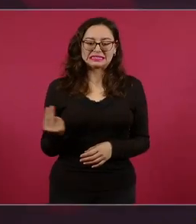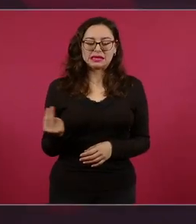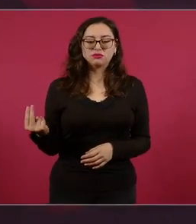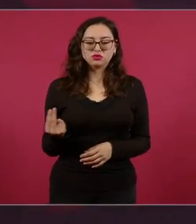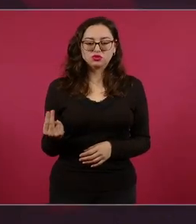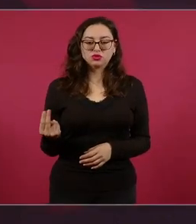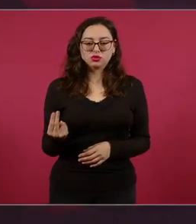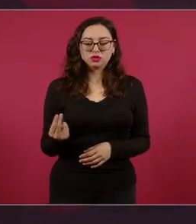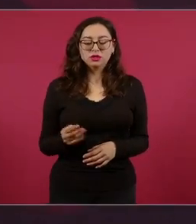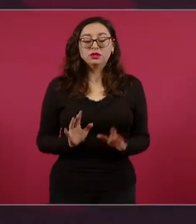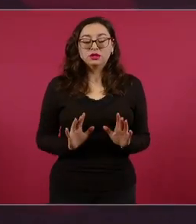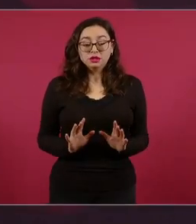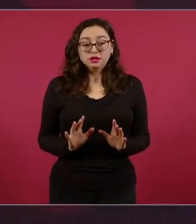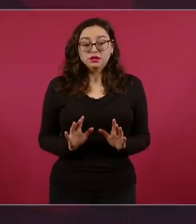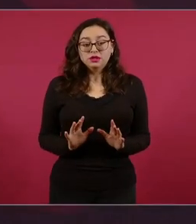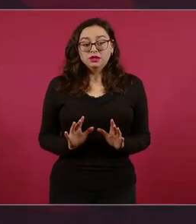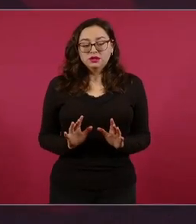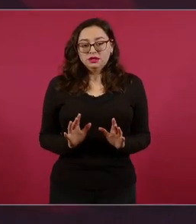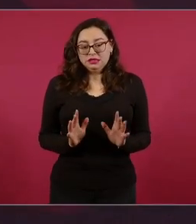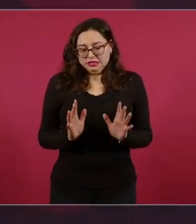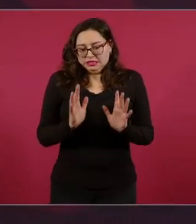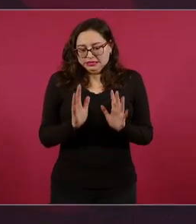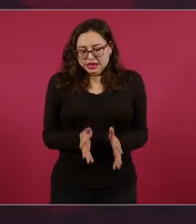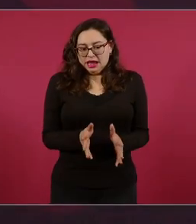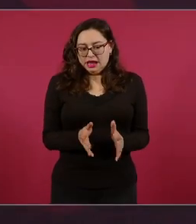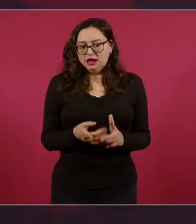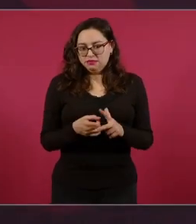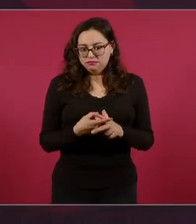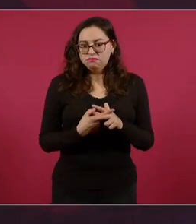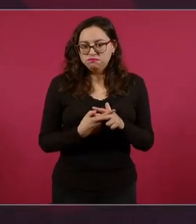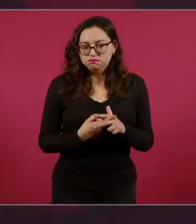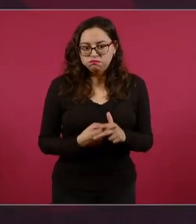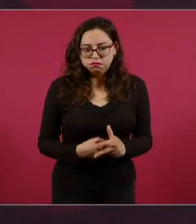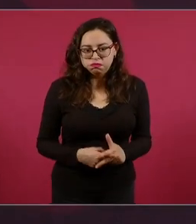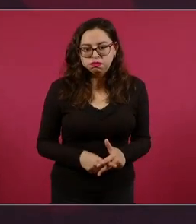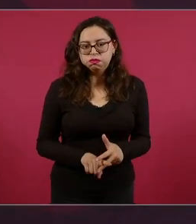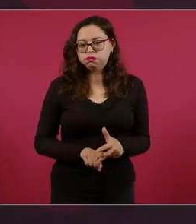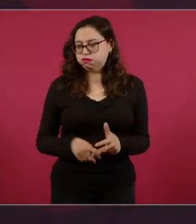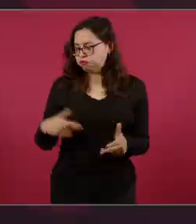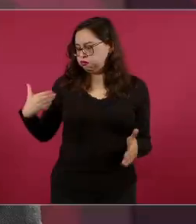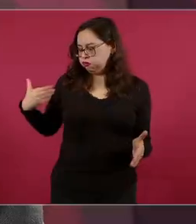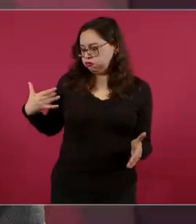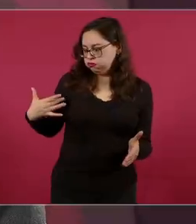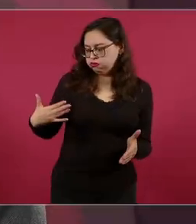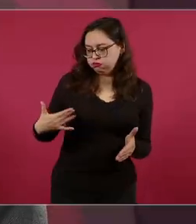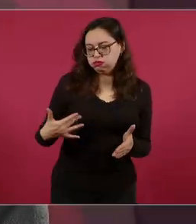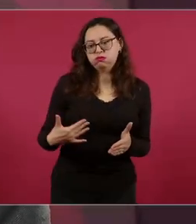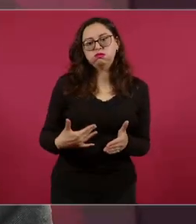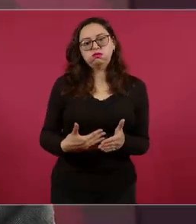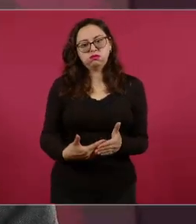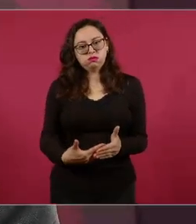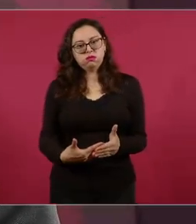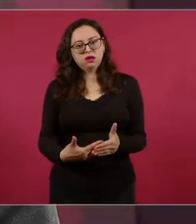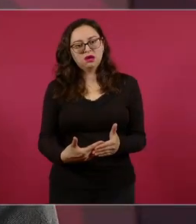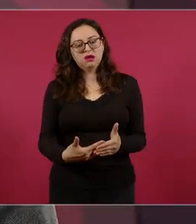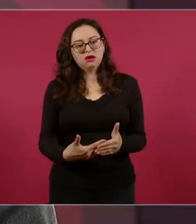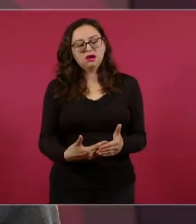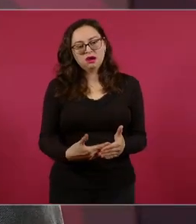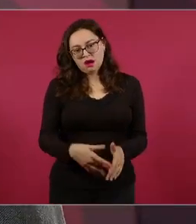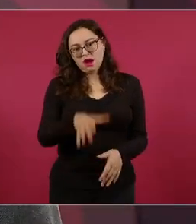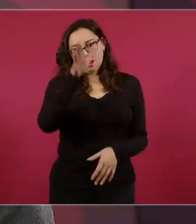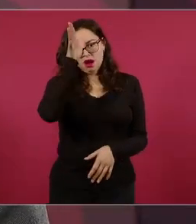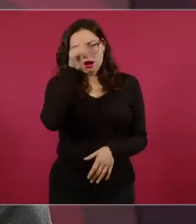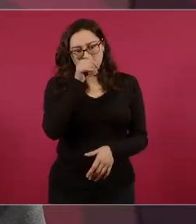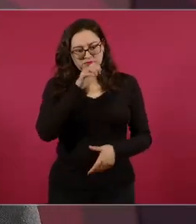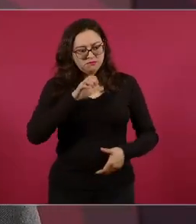empezando por lo que ya ha iniciado, que es consolidar